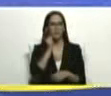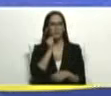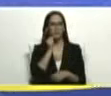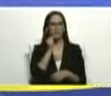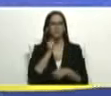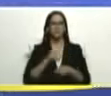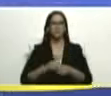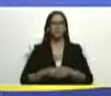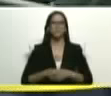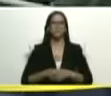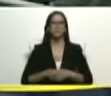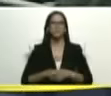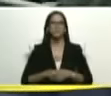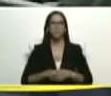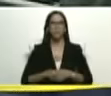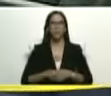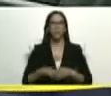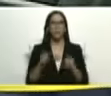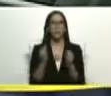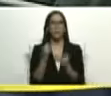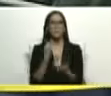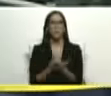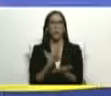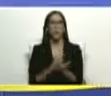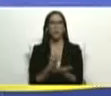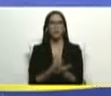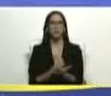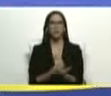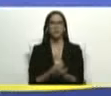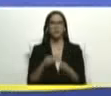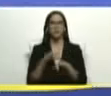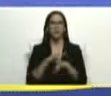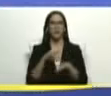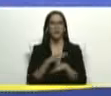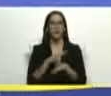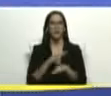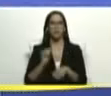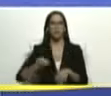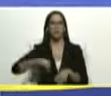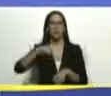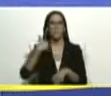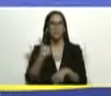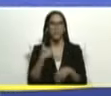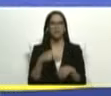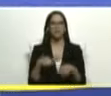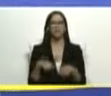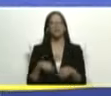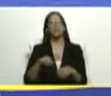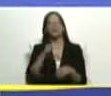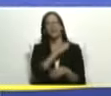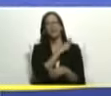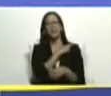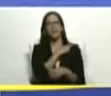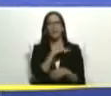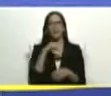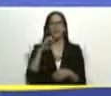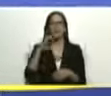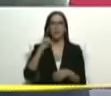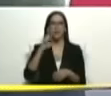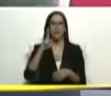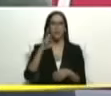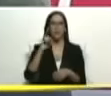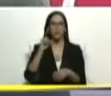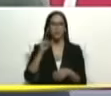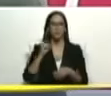el estado Monagas el ministro y mayor general Carlos Leal Tellería ya estuvo por allá hoy en la